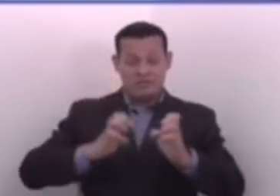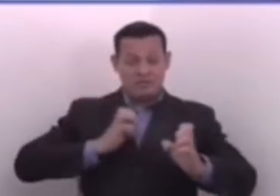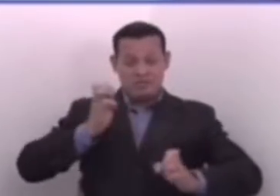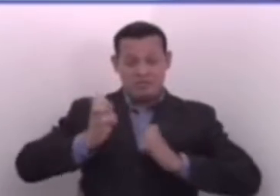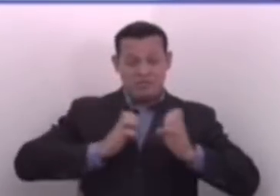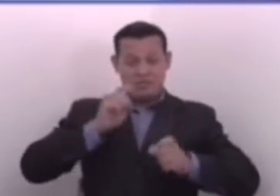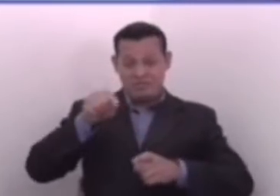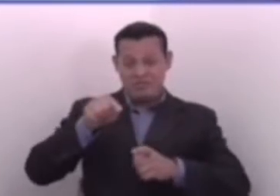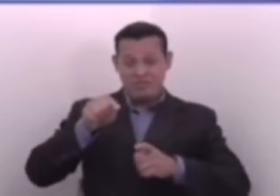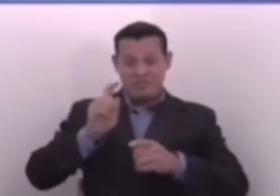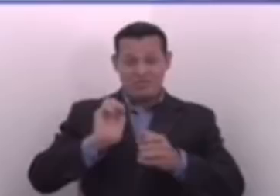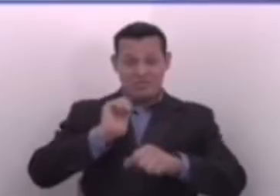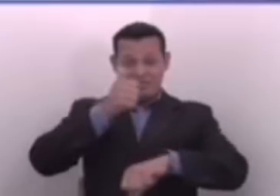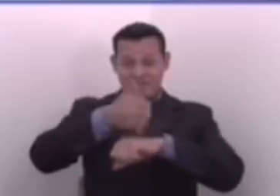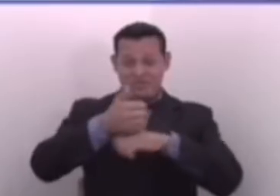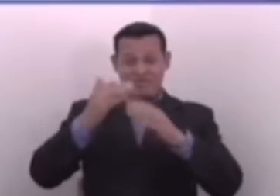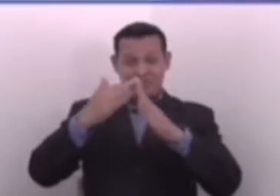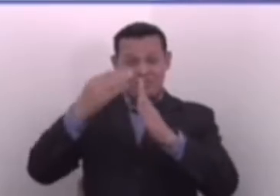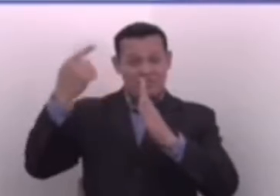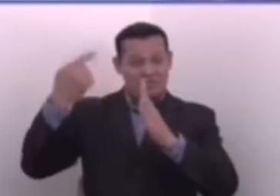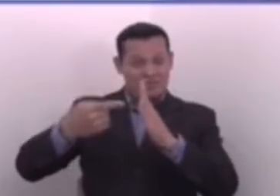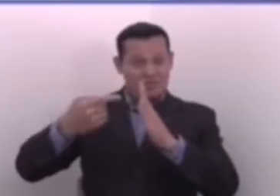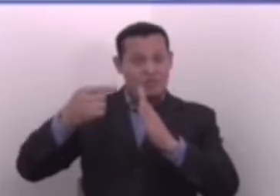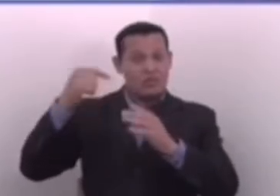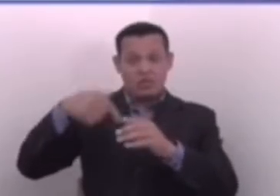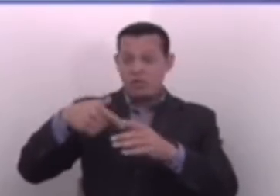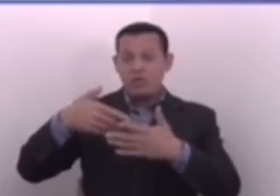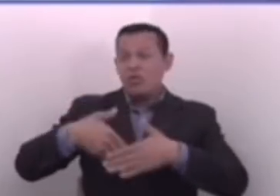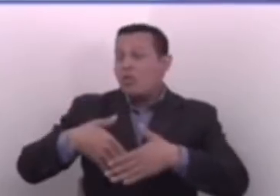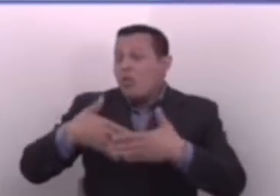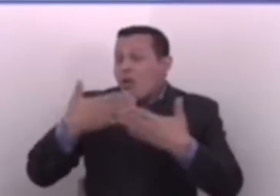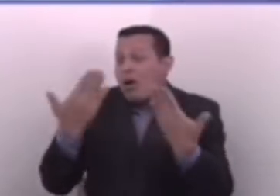ese primer estado de excepción pues ahora no lo hay.